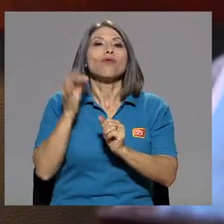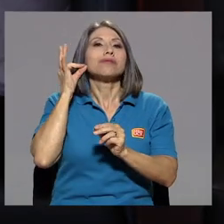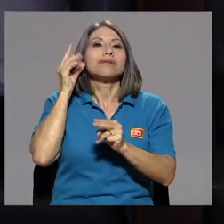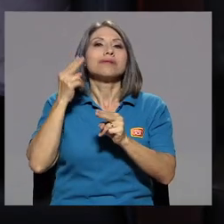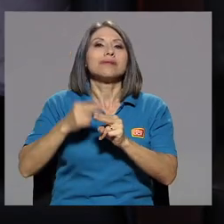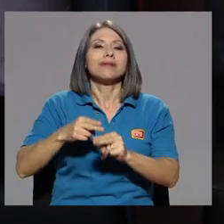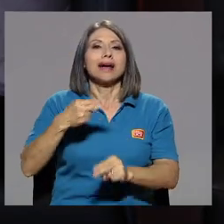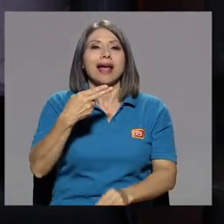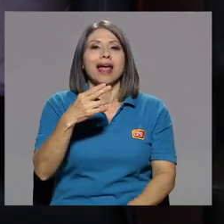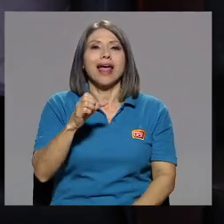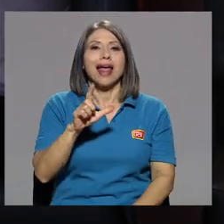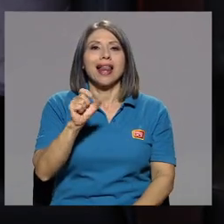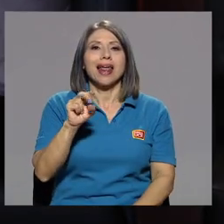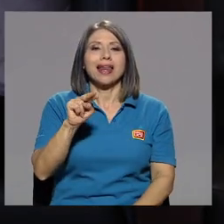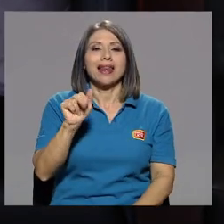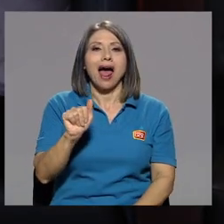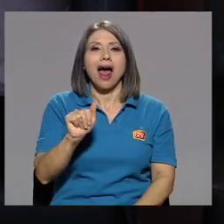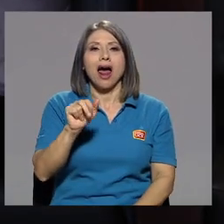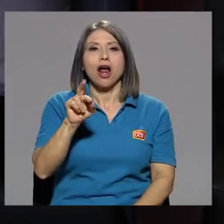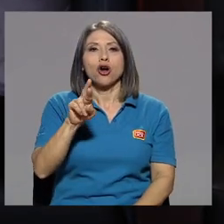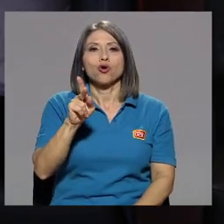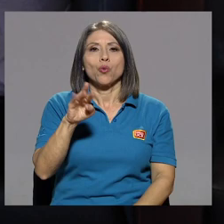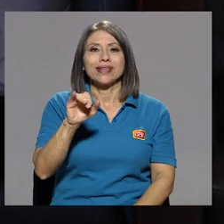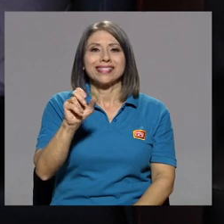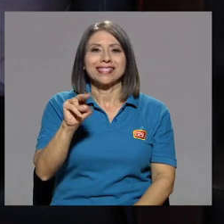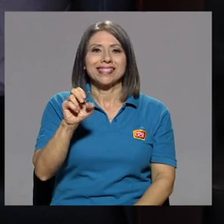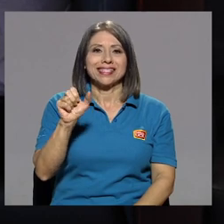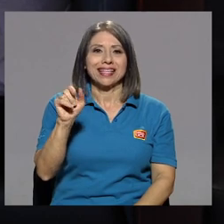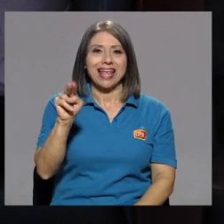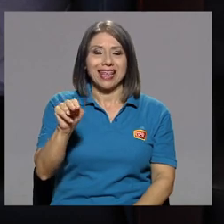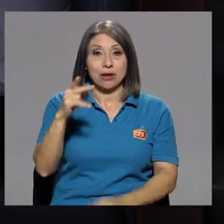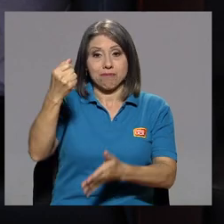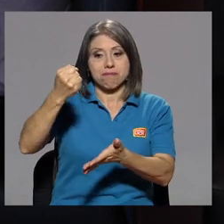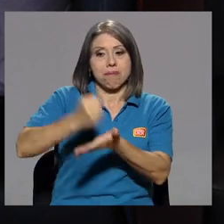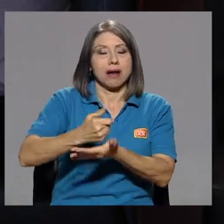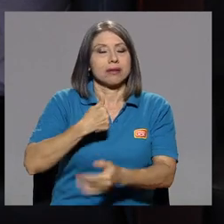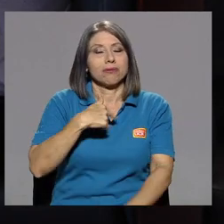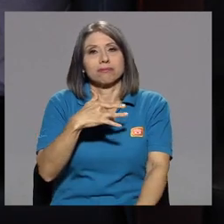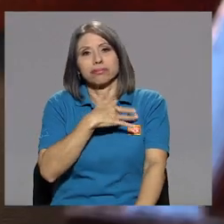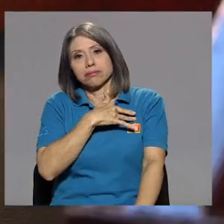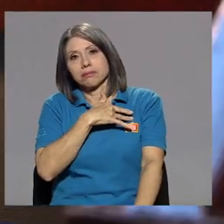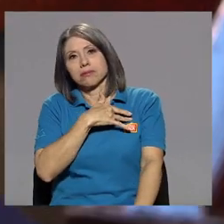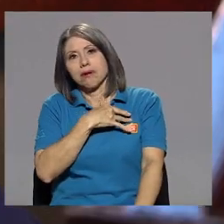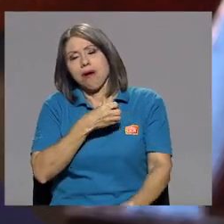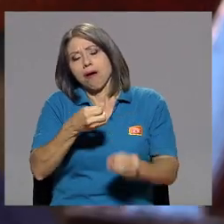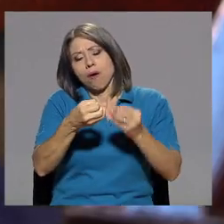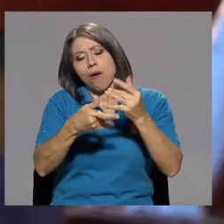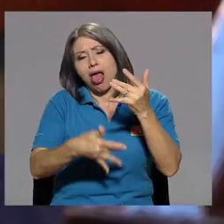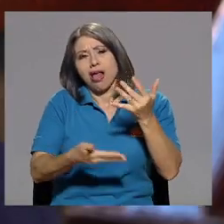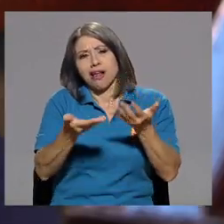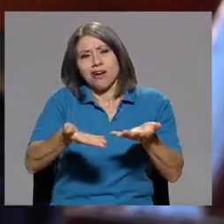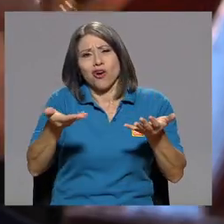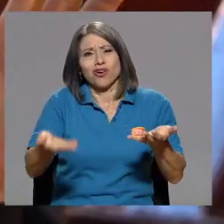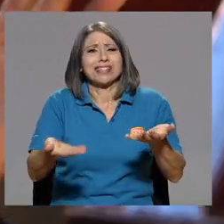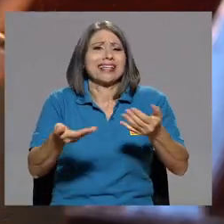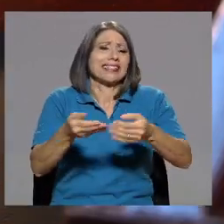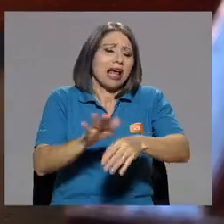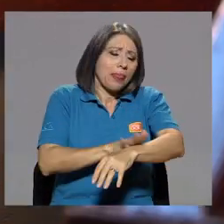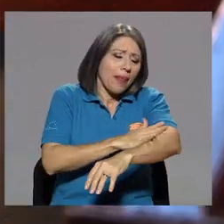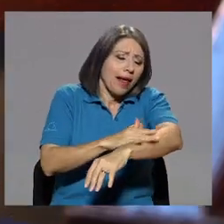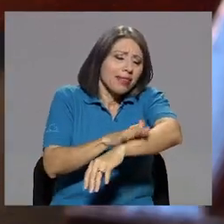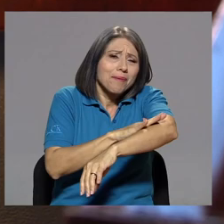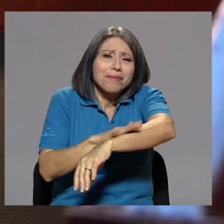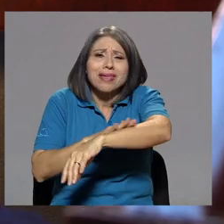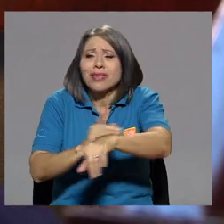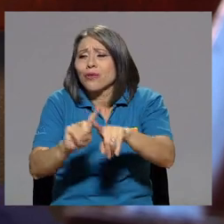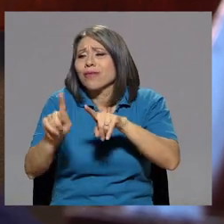Rubinstein, una de las marcas que yo amé. Porque tenía muchas cosas. Tenía para todos los tipos de piel,